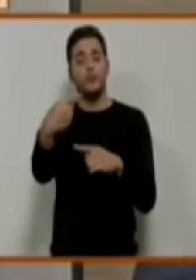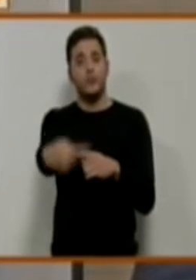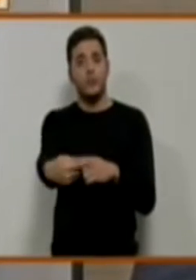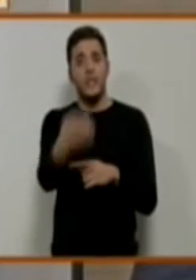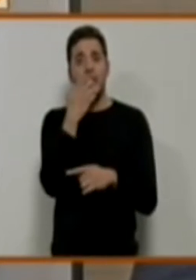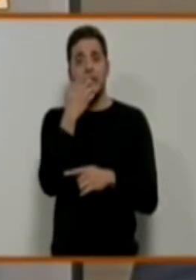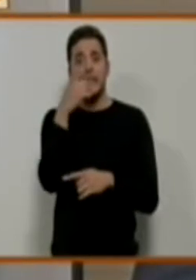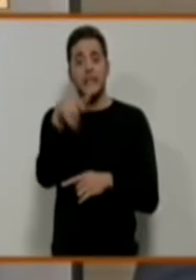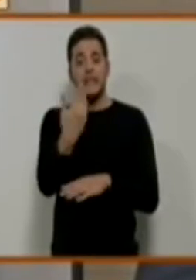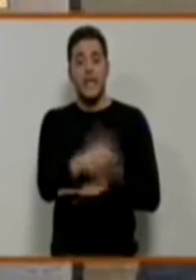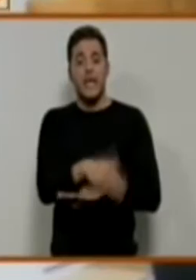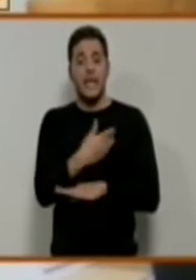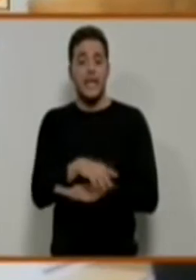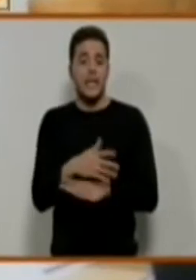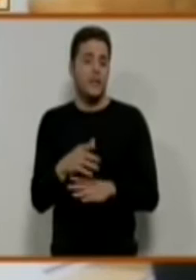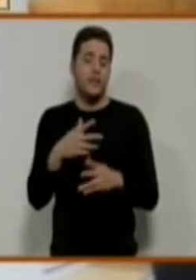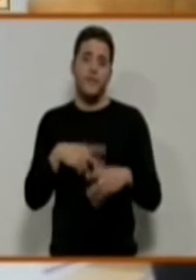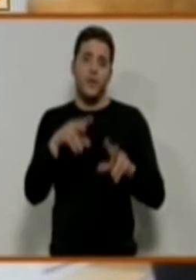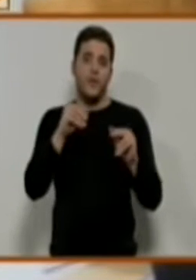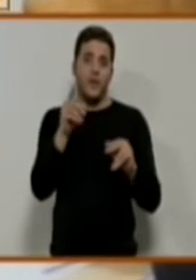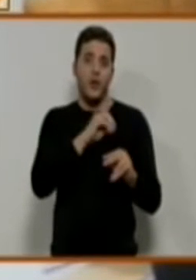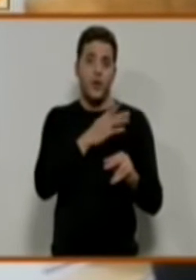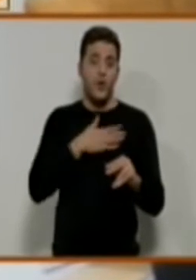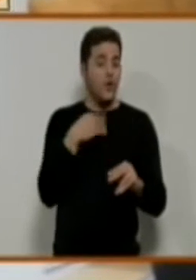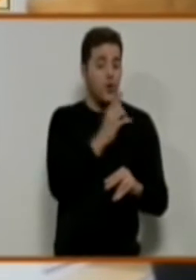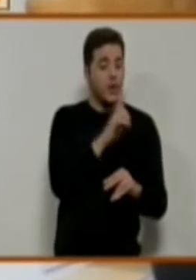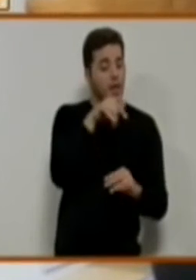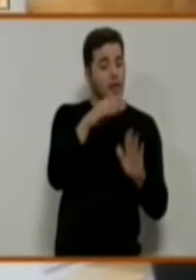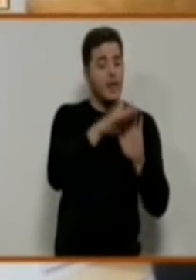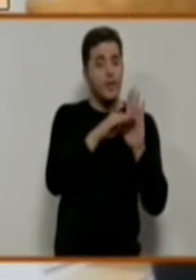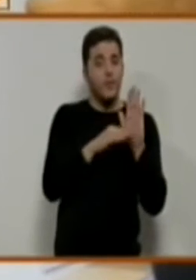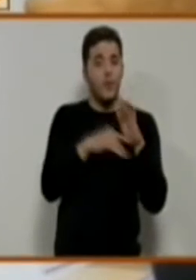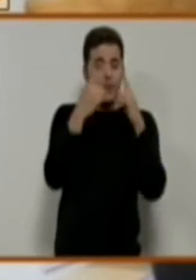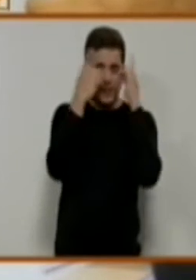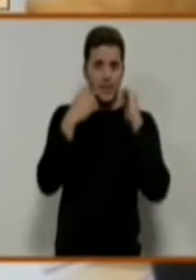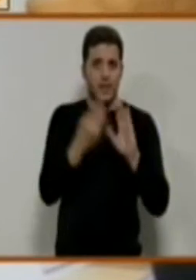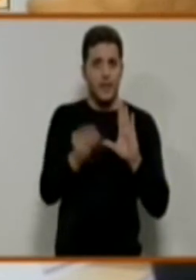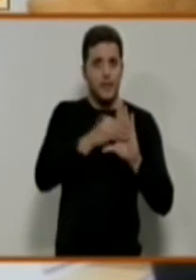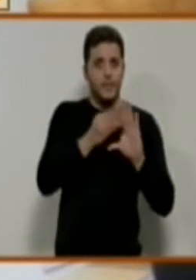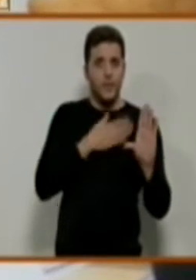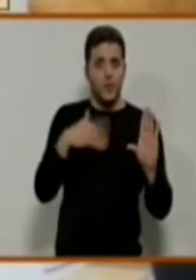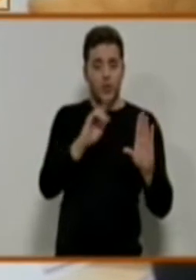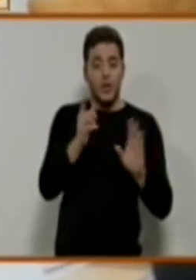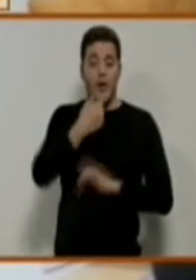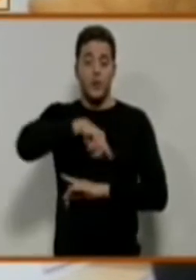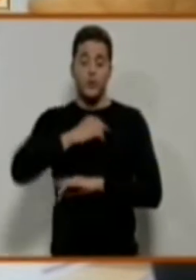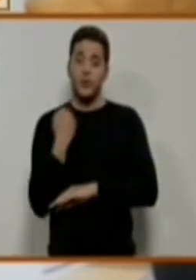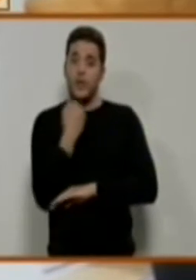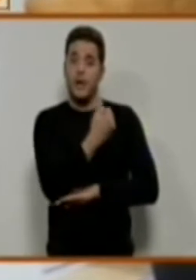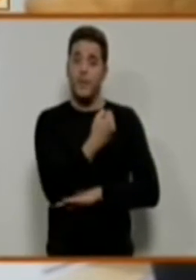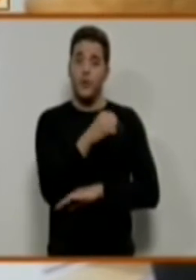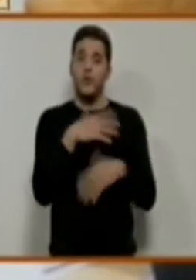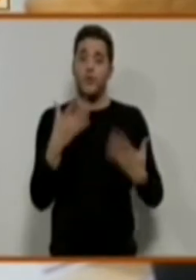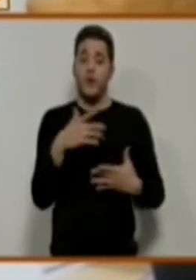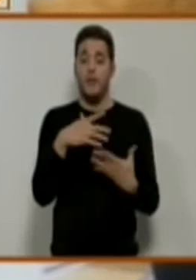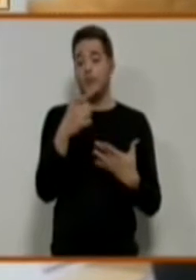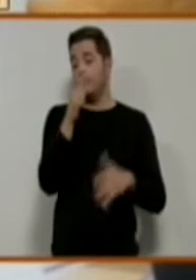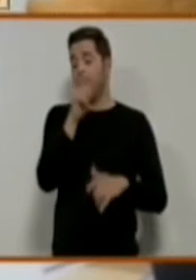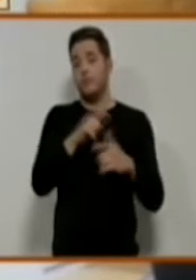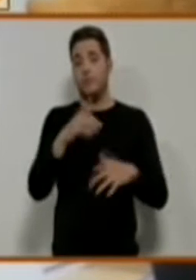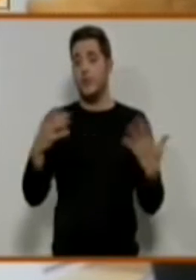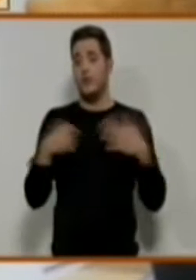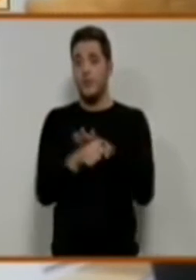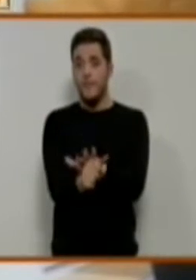abandonar la calle e incorporarse al programa que sí se les ofrece desde Cáritas. Los apoyos que hacemos normalmente es para la inclusión de estas personas